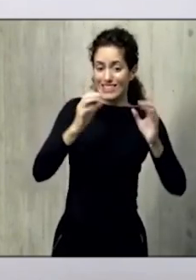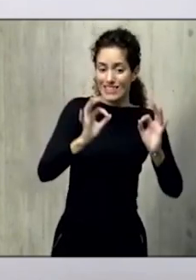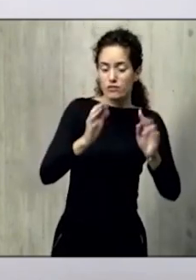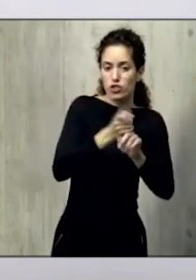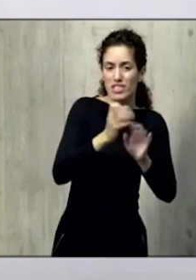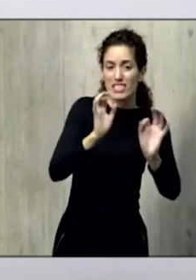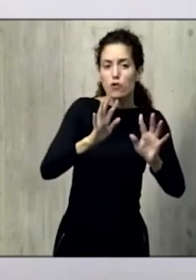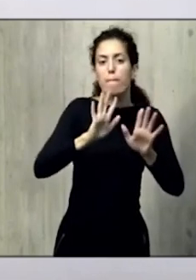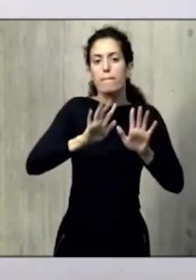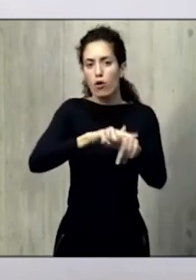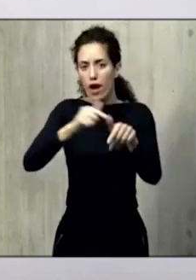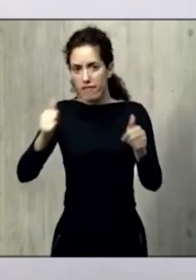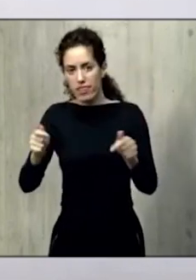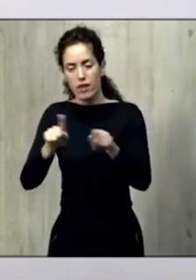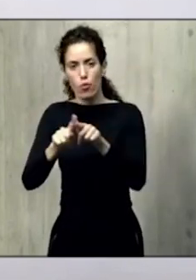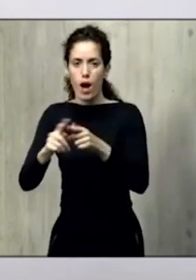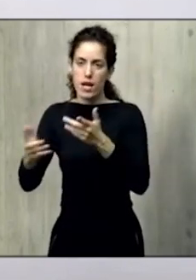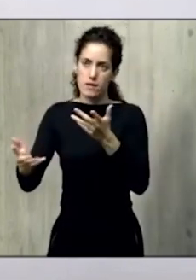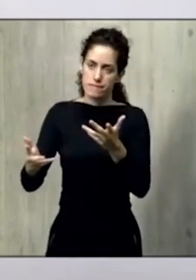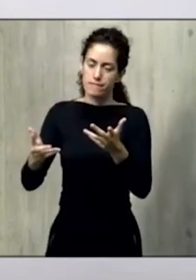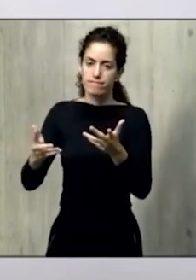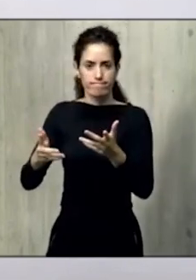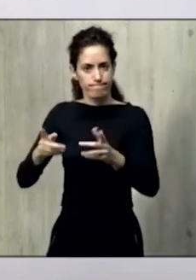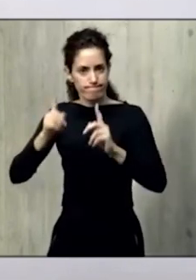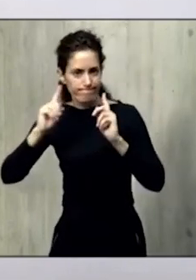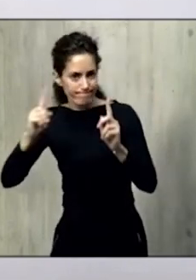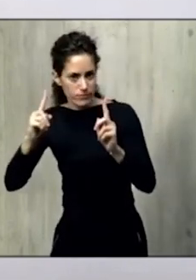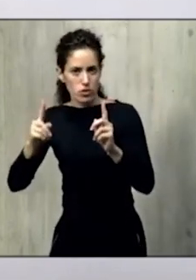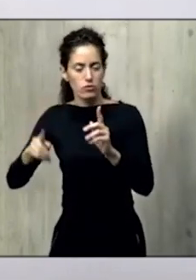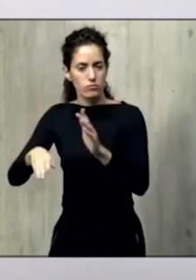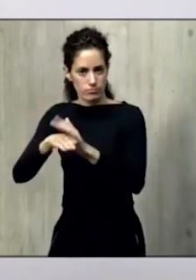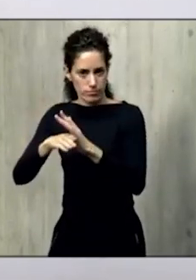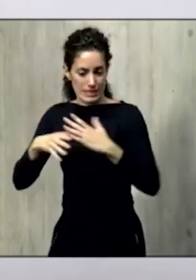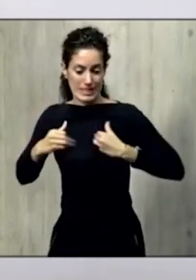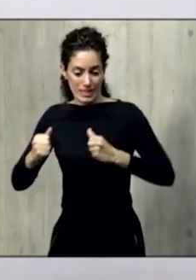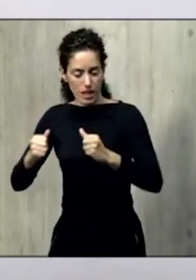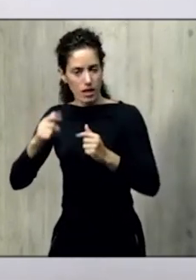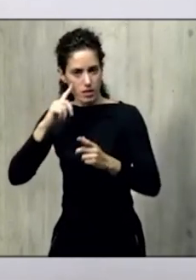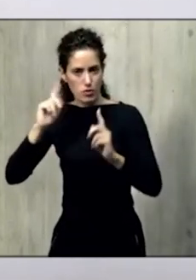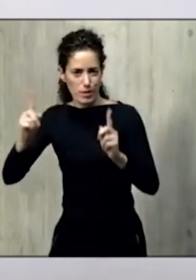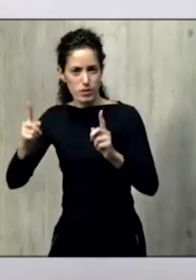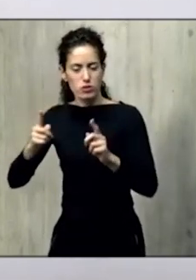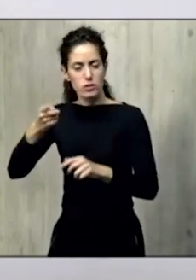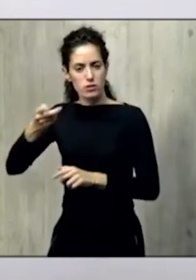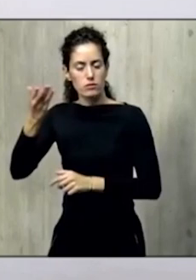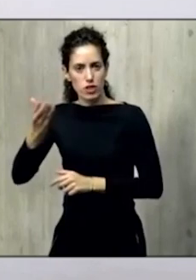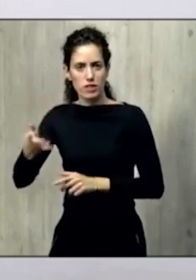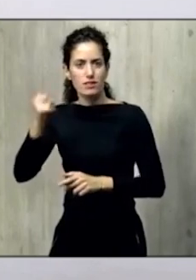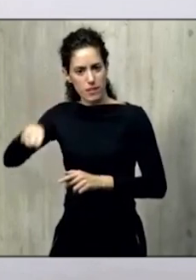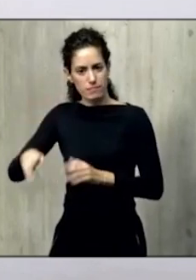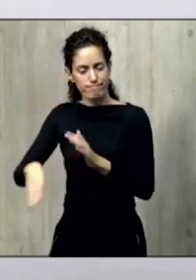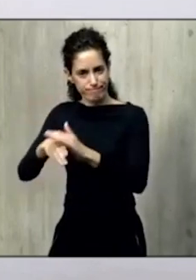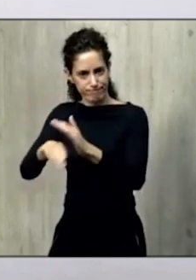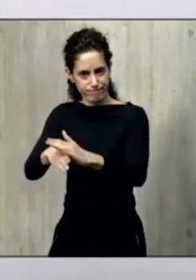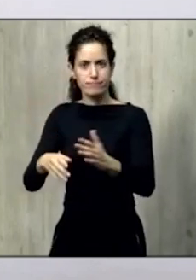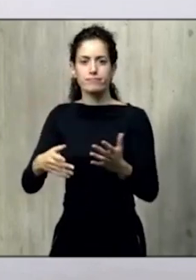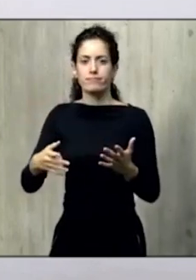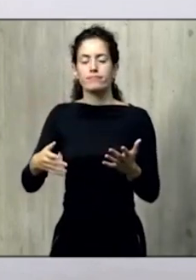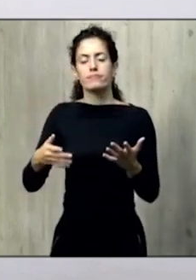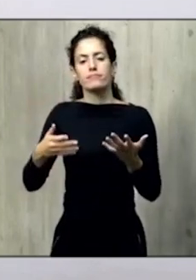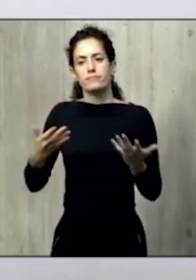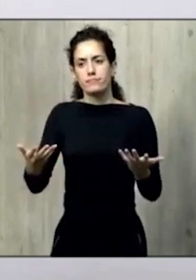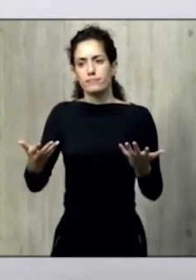siempre manteniendo la precaución, ¿no?, la precaución sanitaria. Eso es muy relevante, ¿no? Y, por lo tanto,